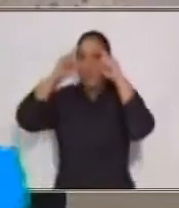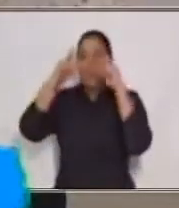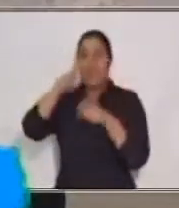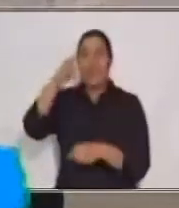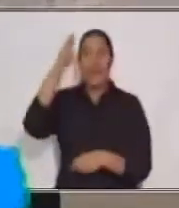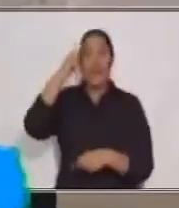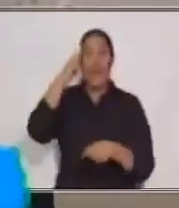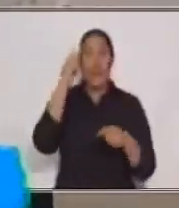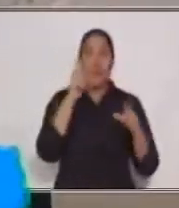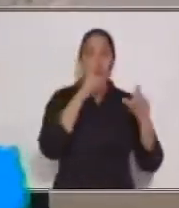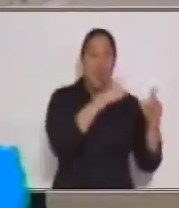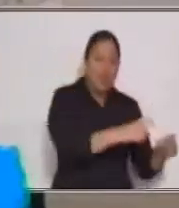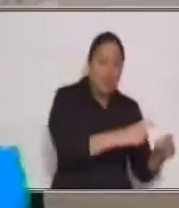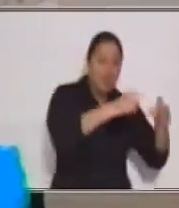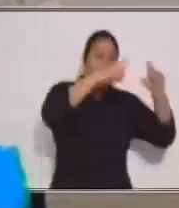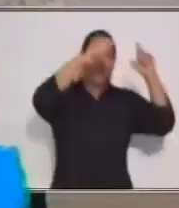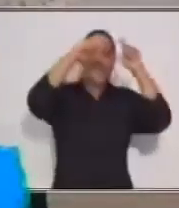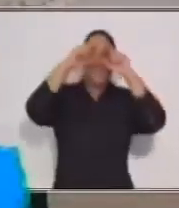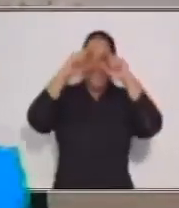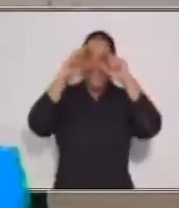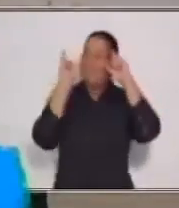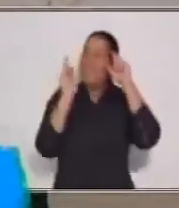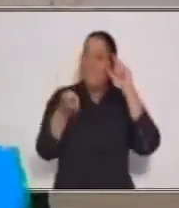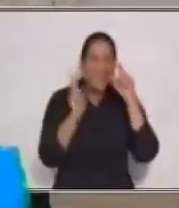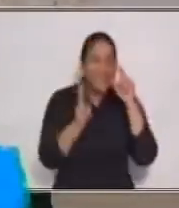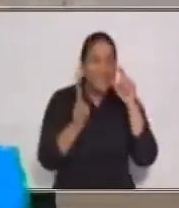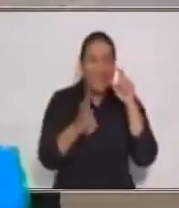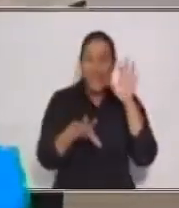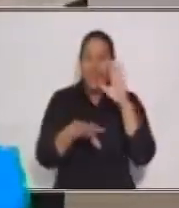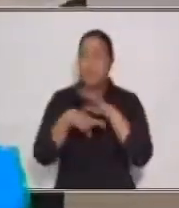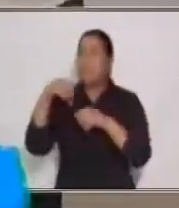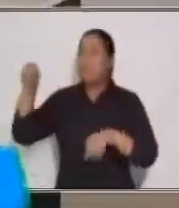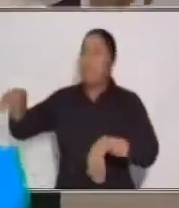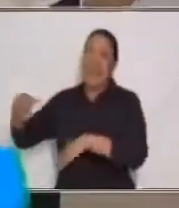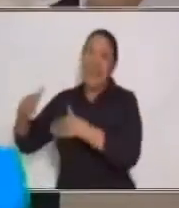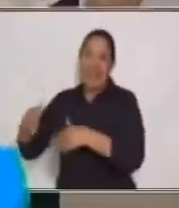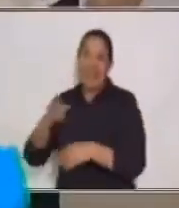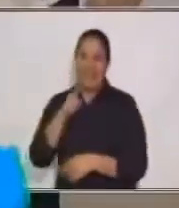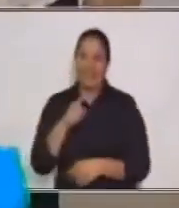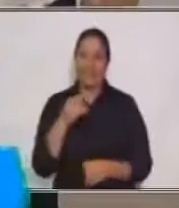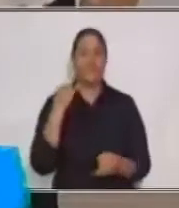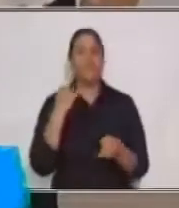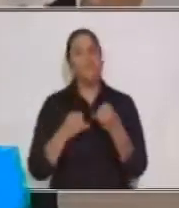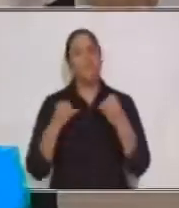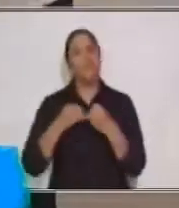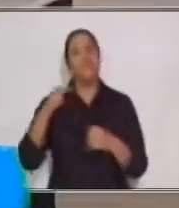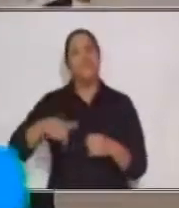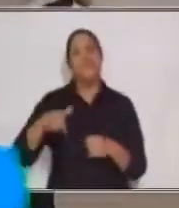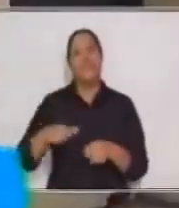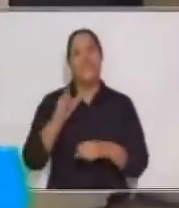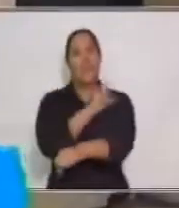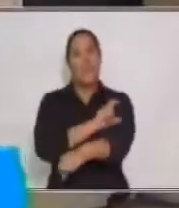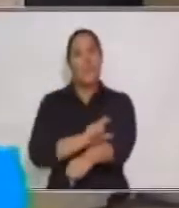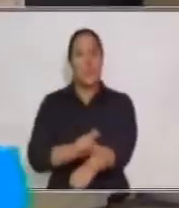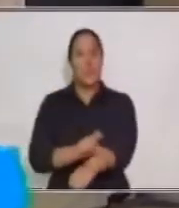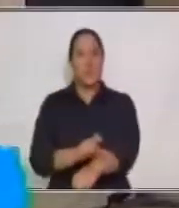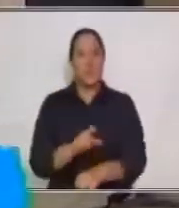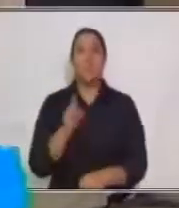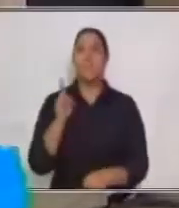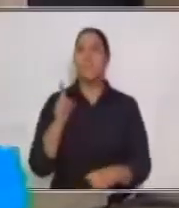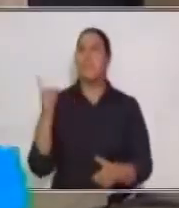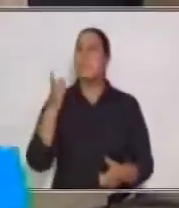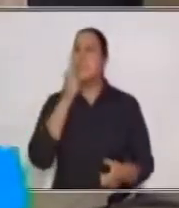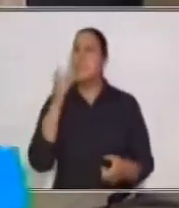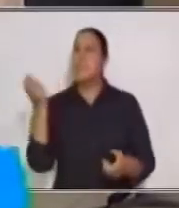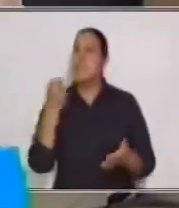siempre antes de salir de su casa. Y con esto terminamos nuestro cuento. La autora de este hermoso